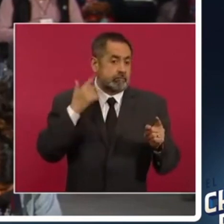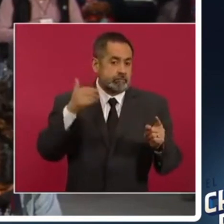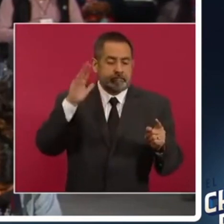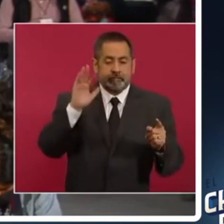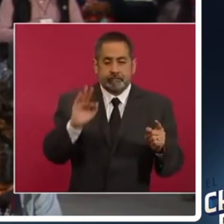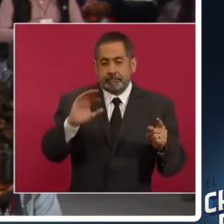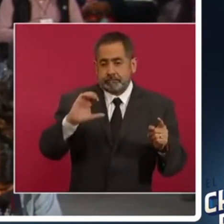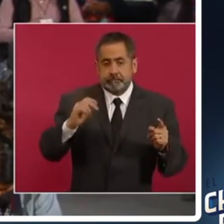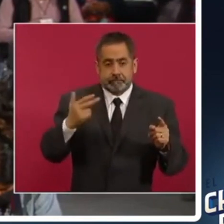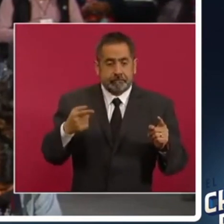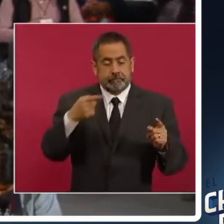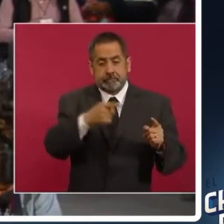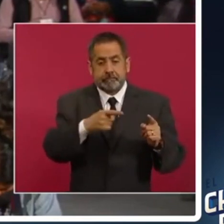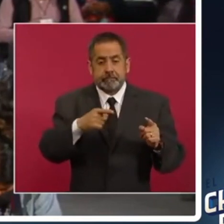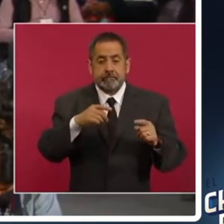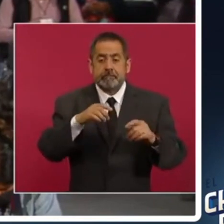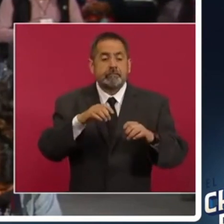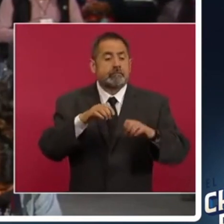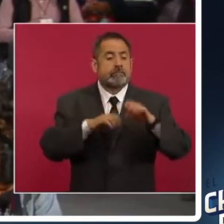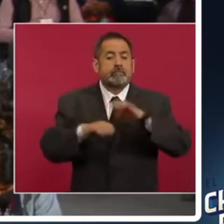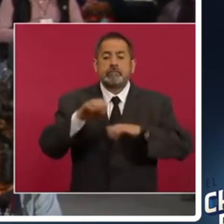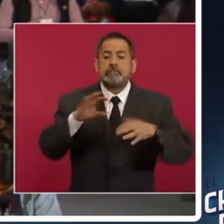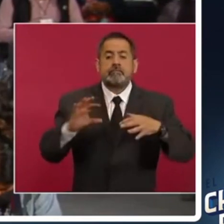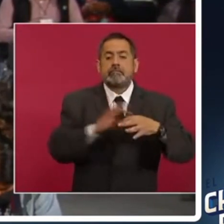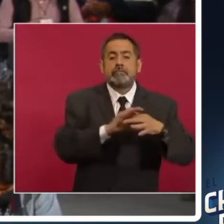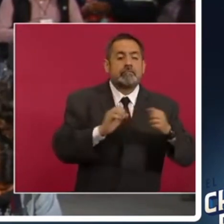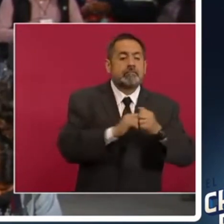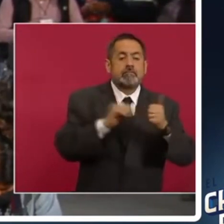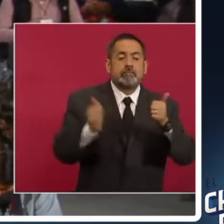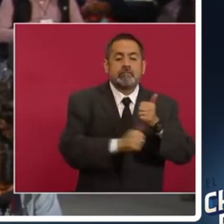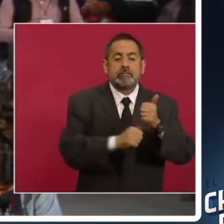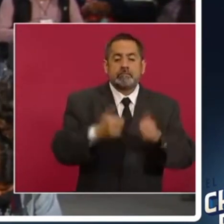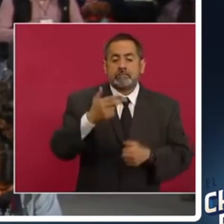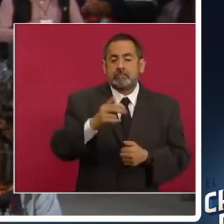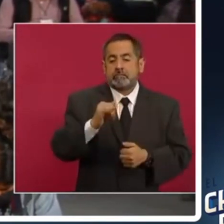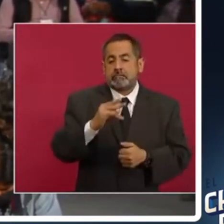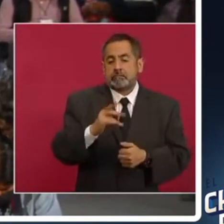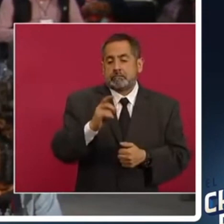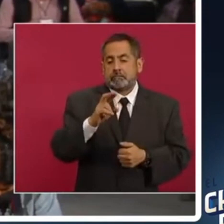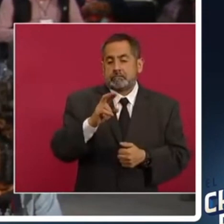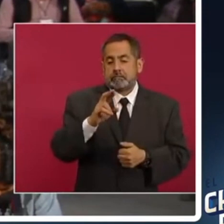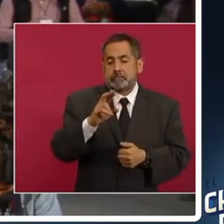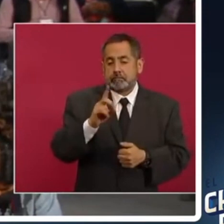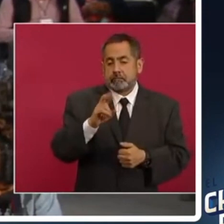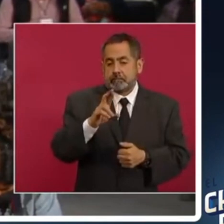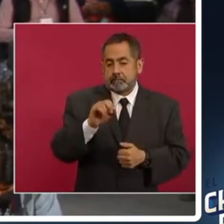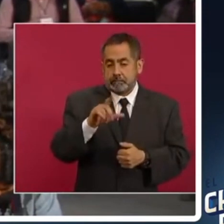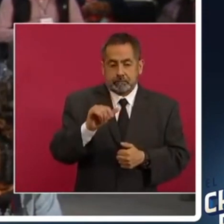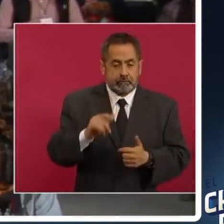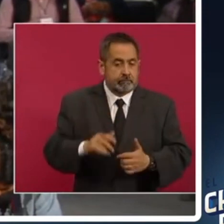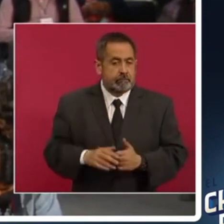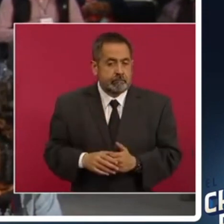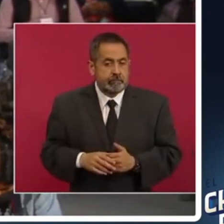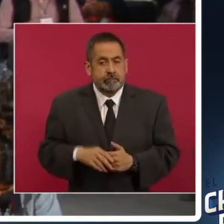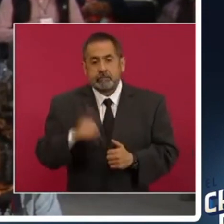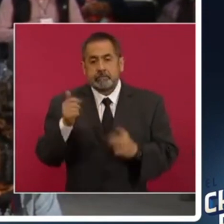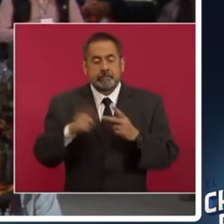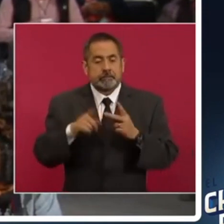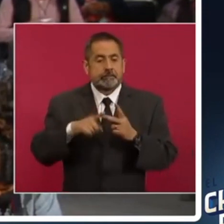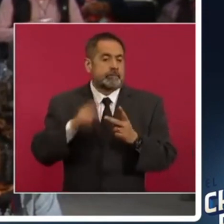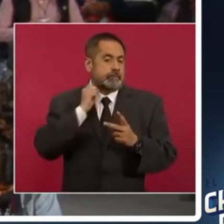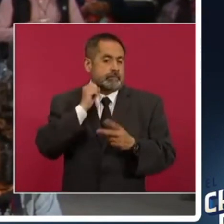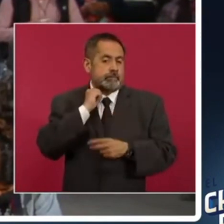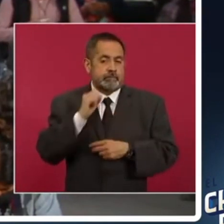empleado de Iberdrola. Otro caso también que debemos nosotros de tener en mente es el de el